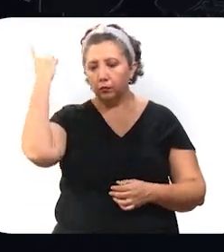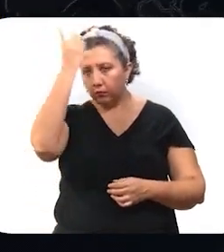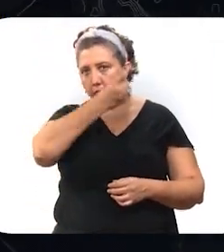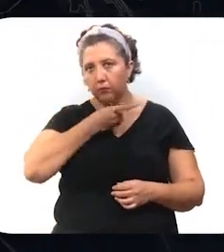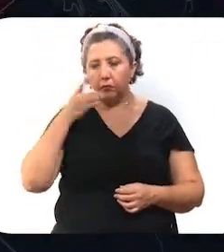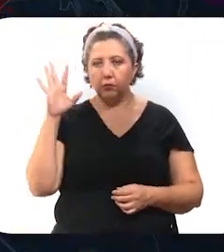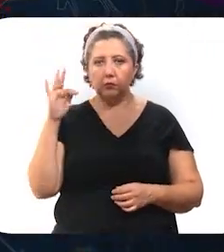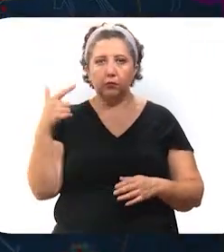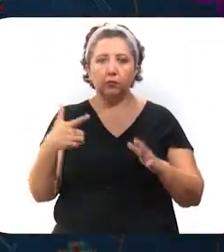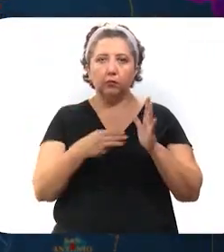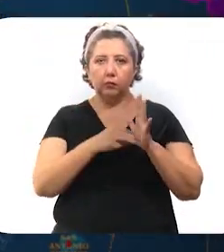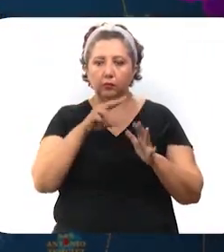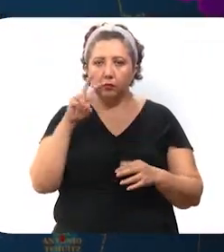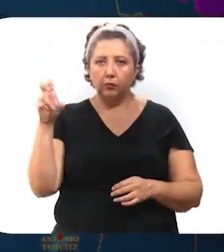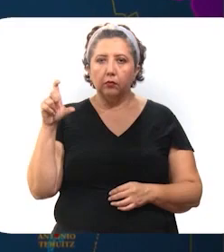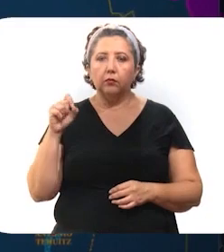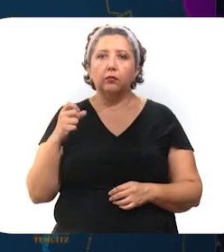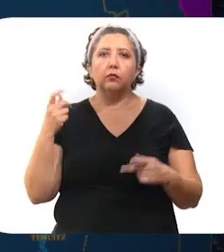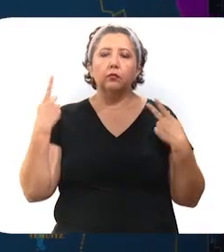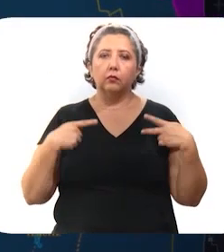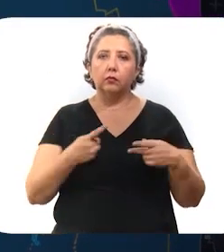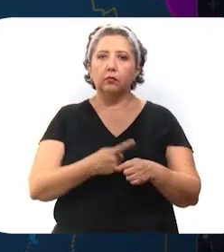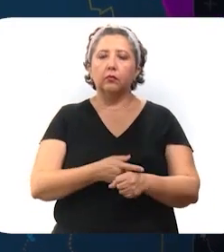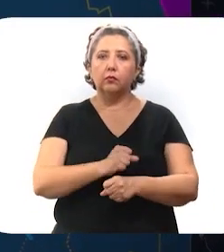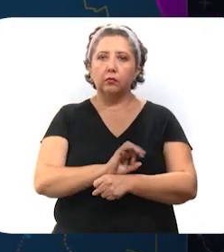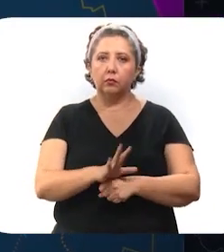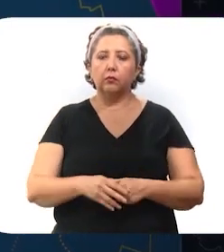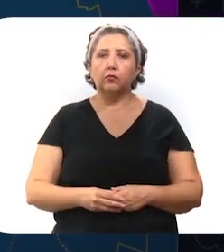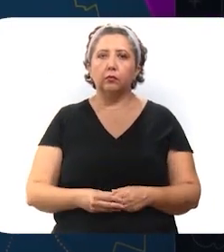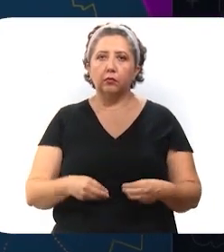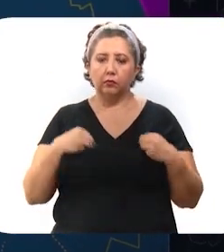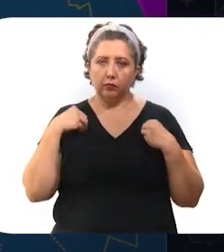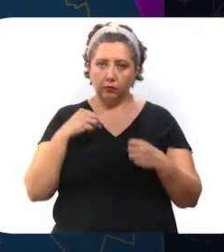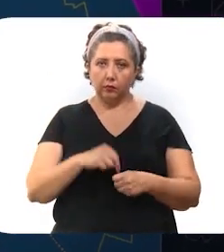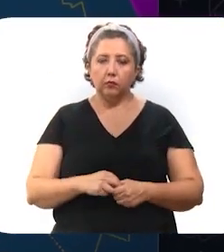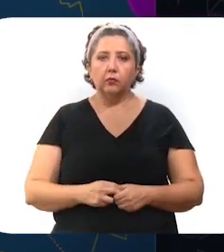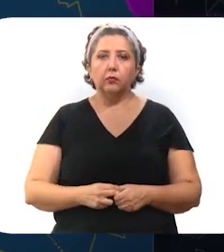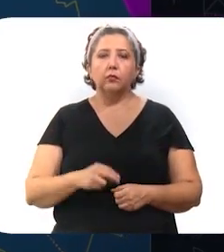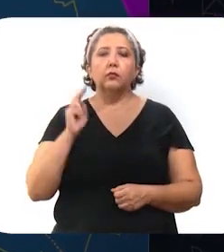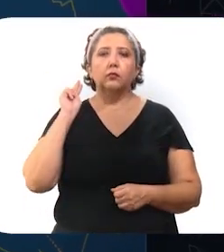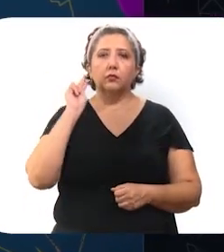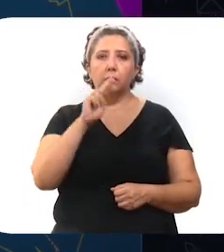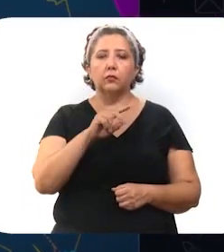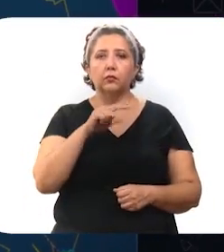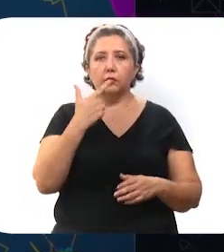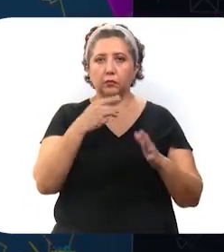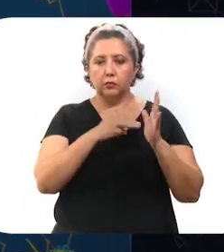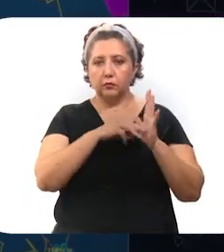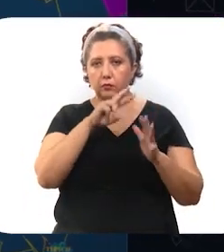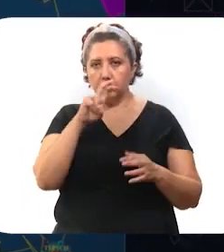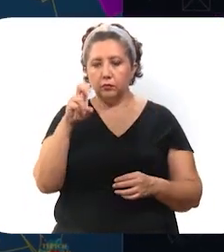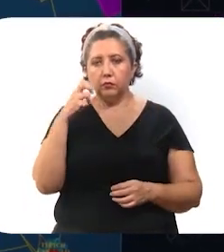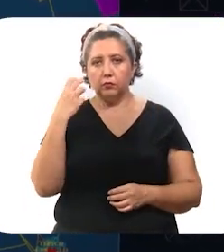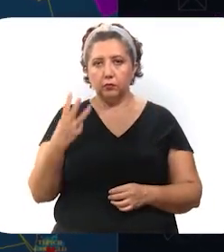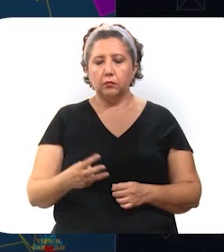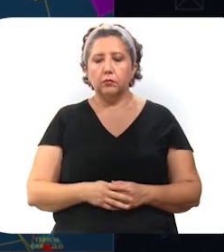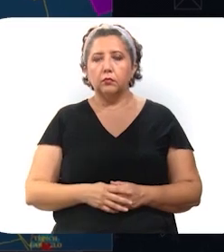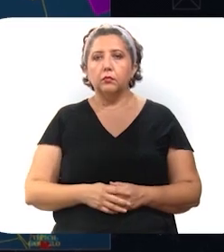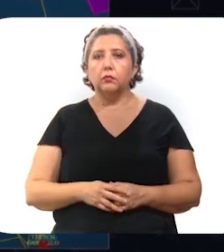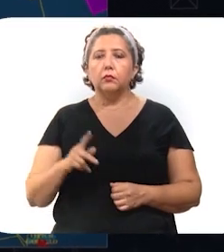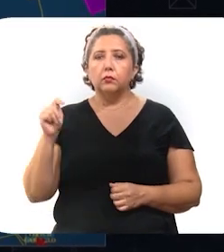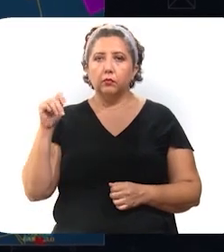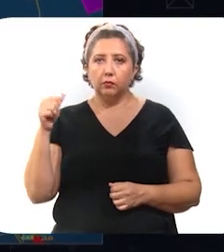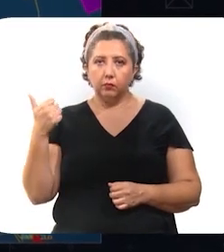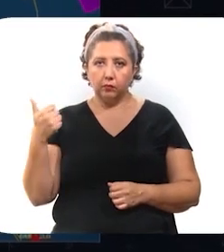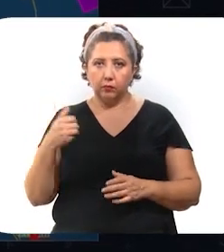diagnosticado 47,220 personas contagiadas de coronavirus que viven en la zona norte 12,203, en la